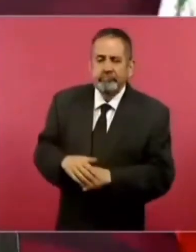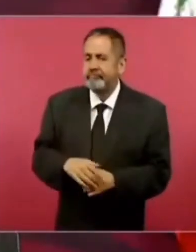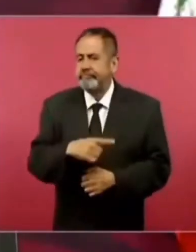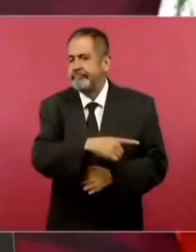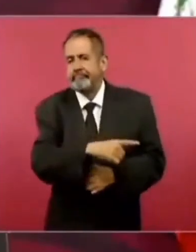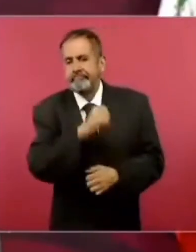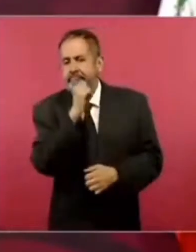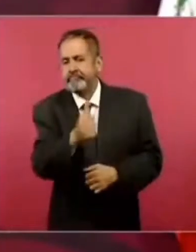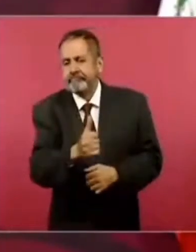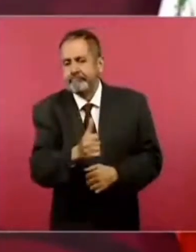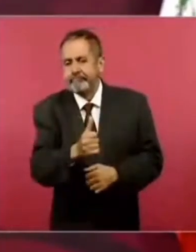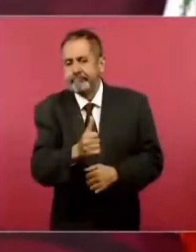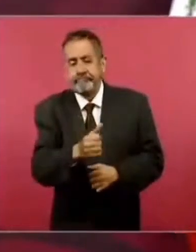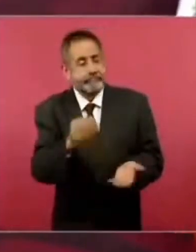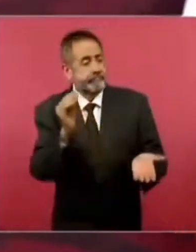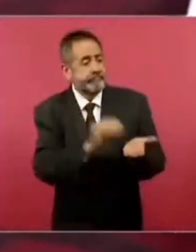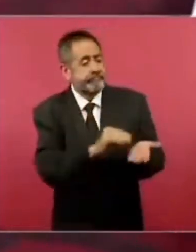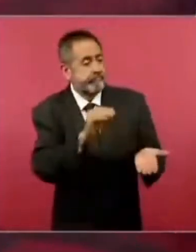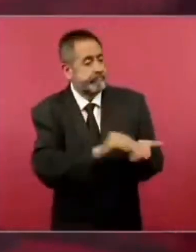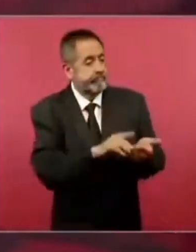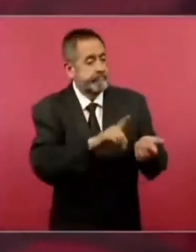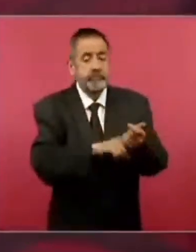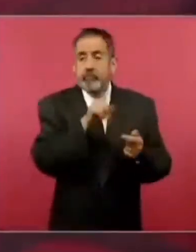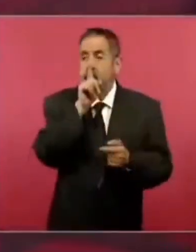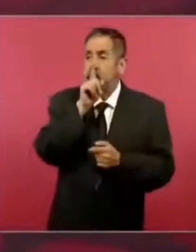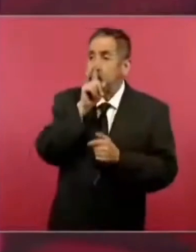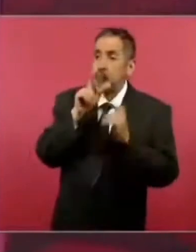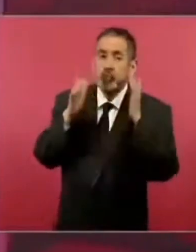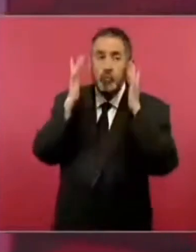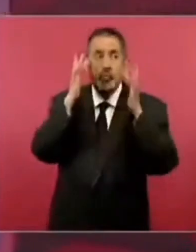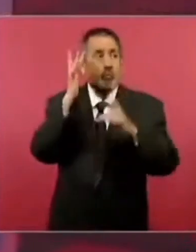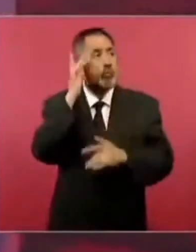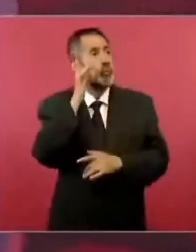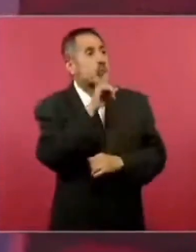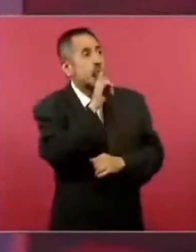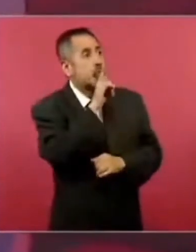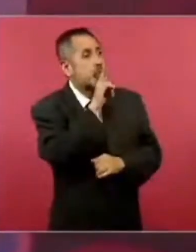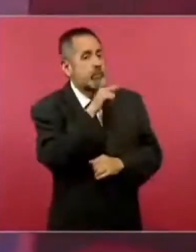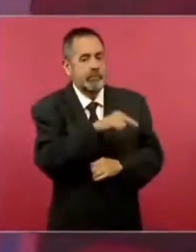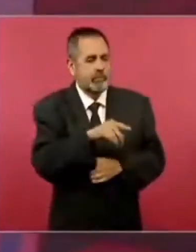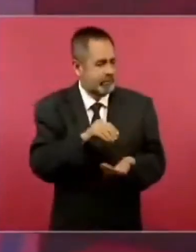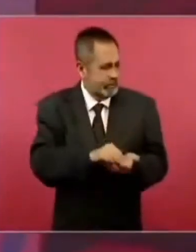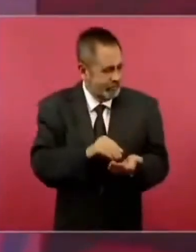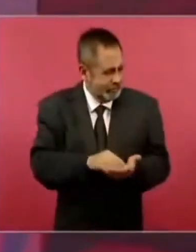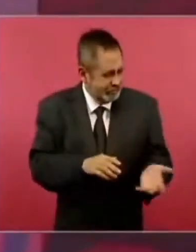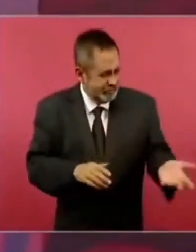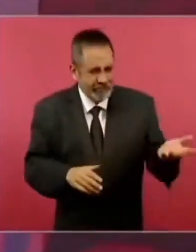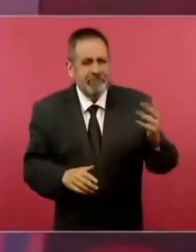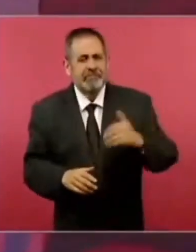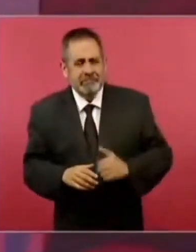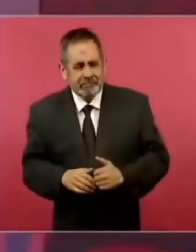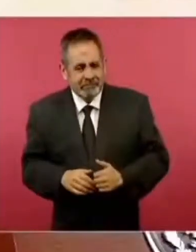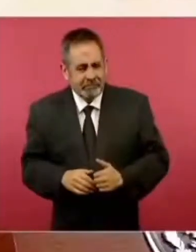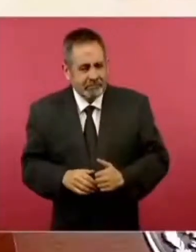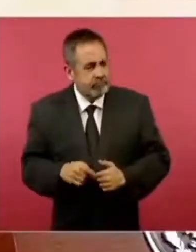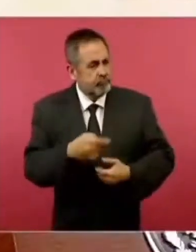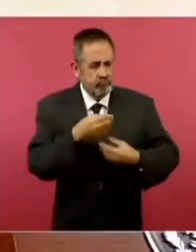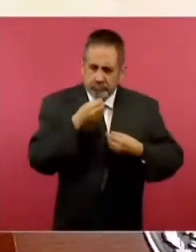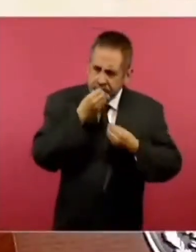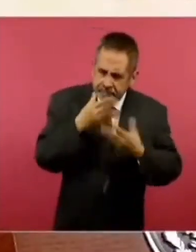además siguen sin decir nada porque no hablan